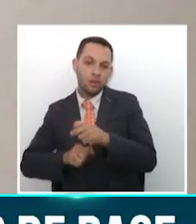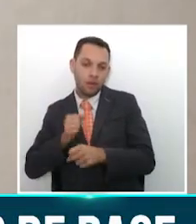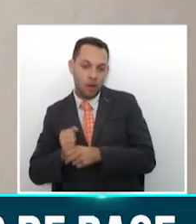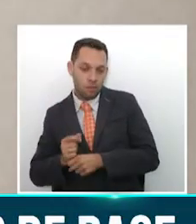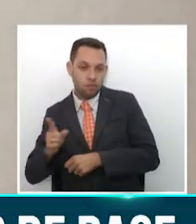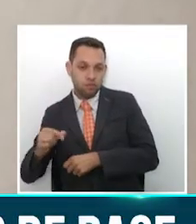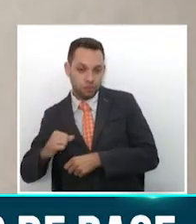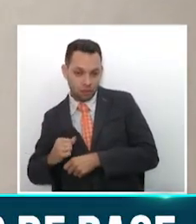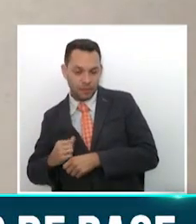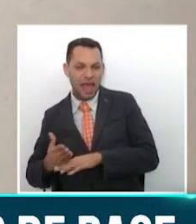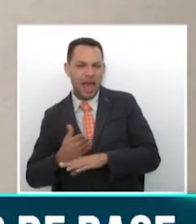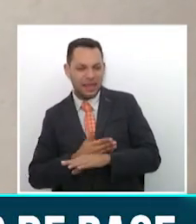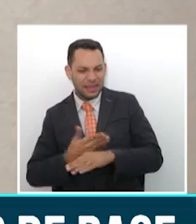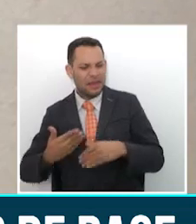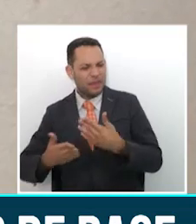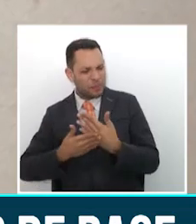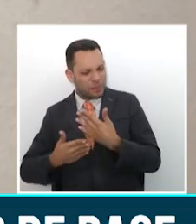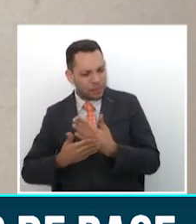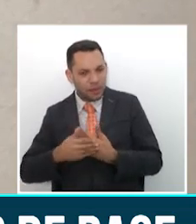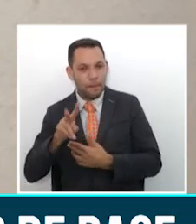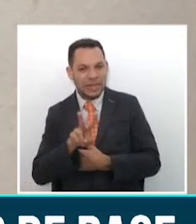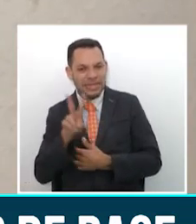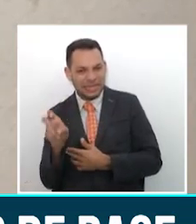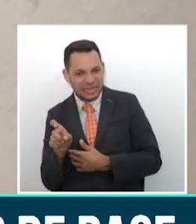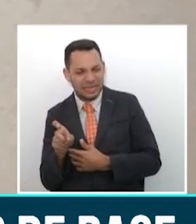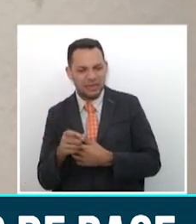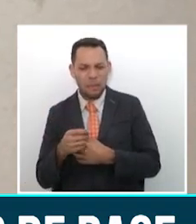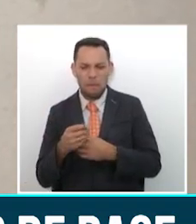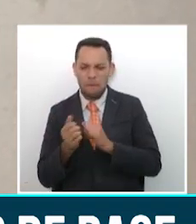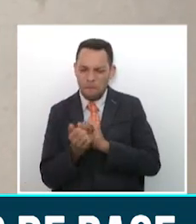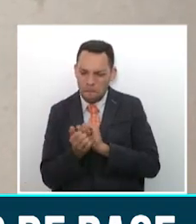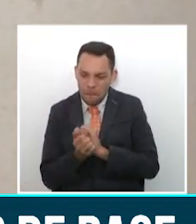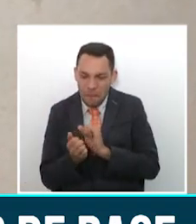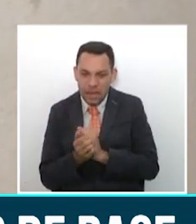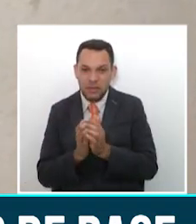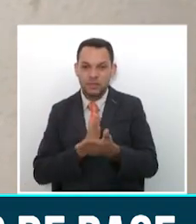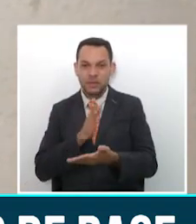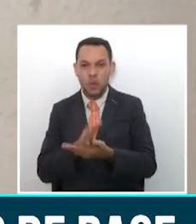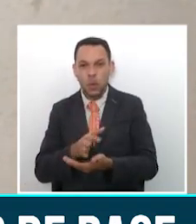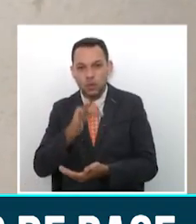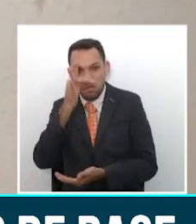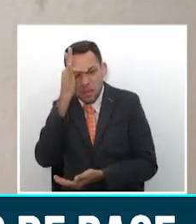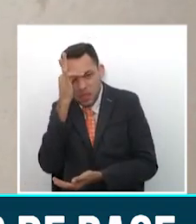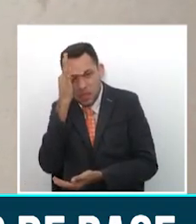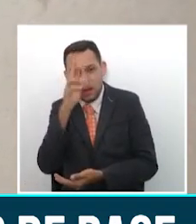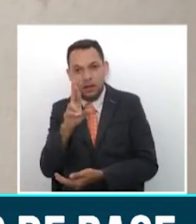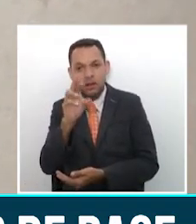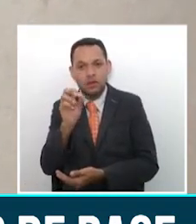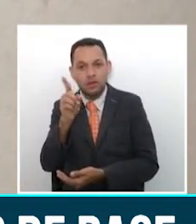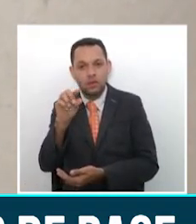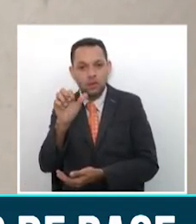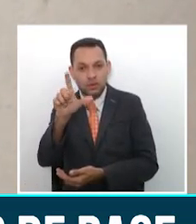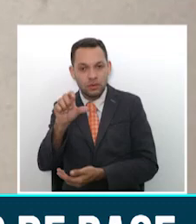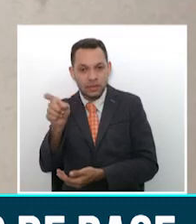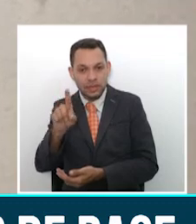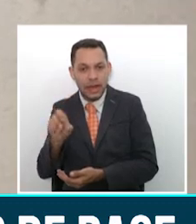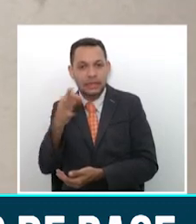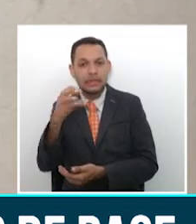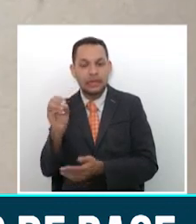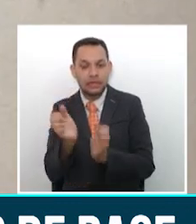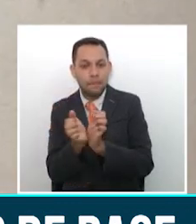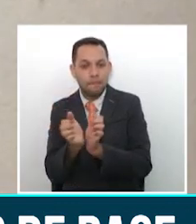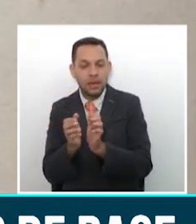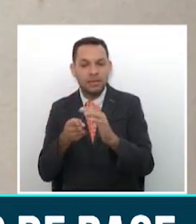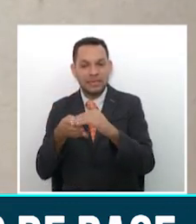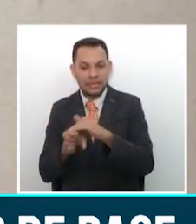que inicia síntomas el 26 de mayo. Consulta a la clínica Los Rosales el día 30 de mayo. Ingresa a la